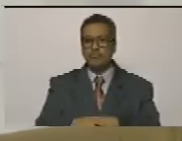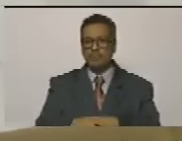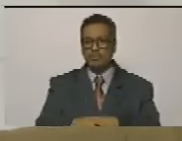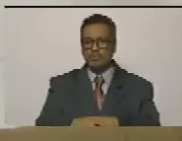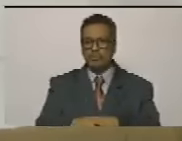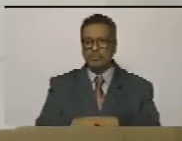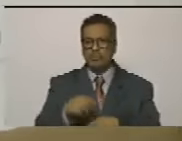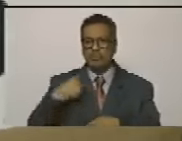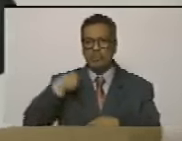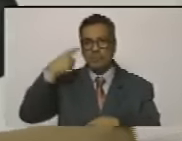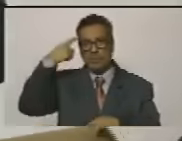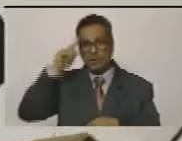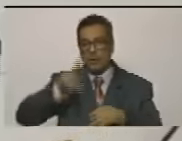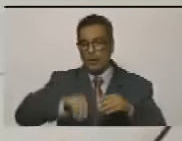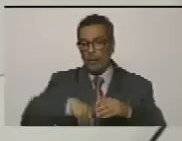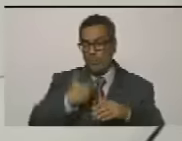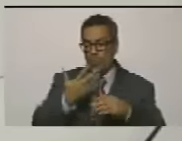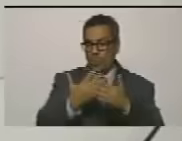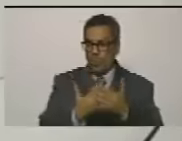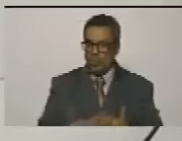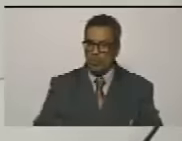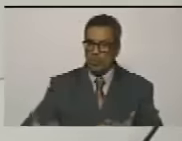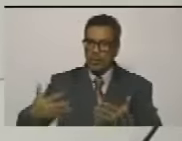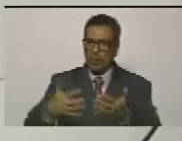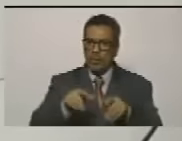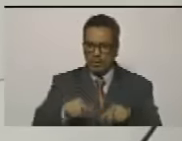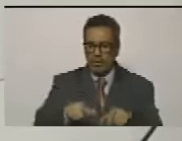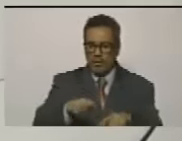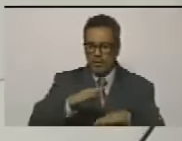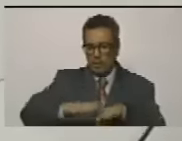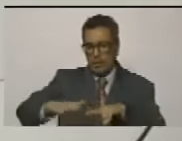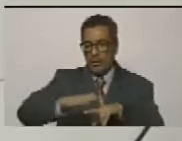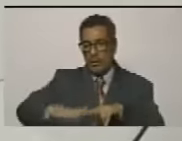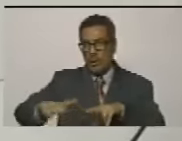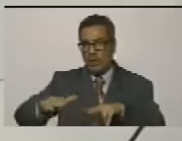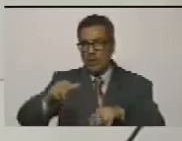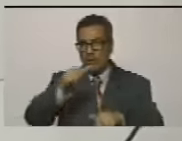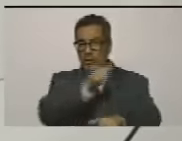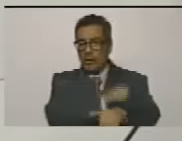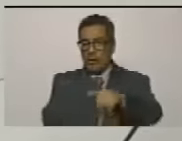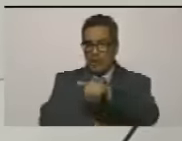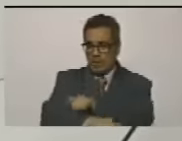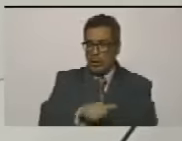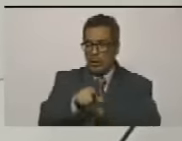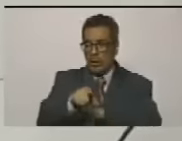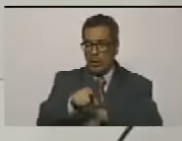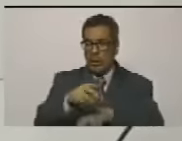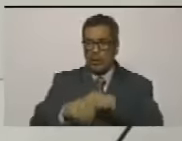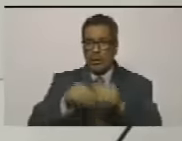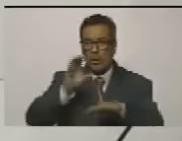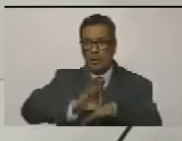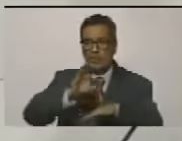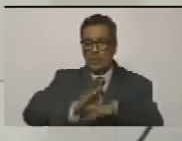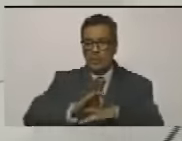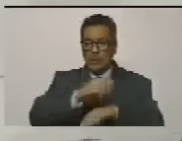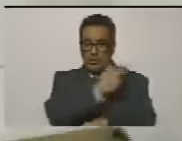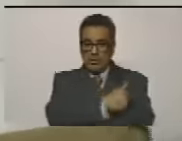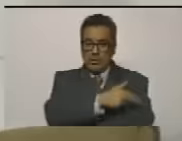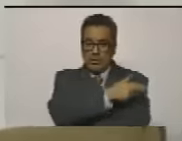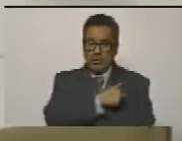que ni siquiera pudo levantar del piso al niño que había herido para llevarlo a un centro asistencial